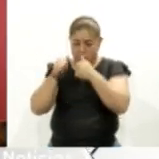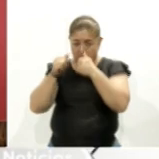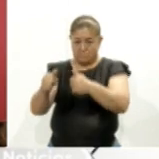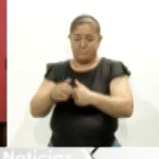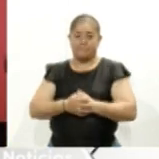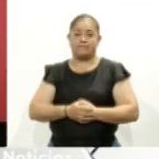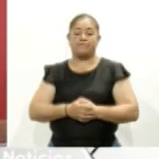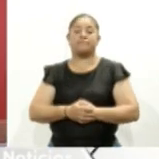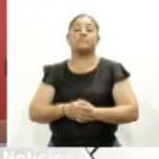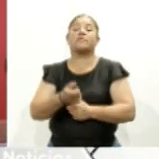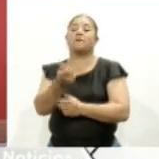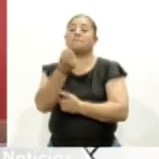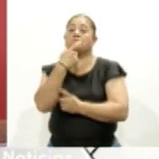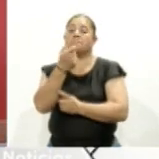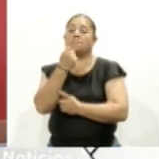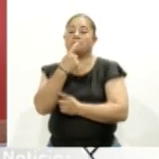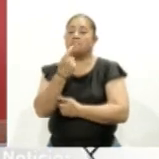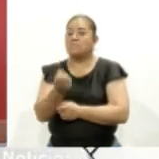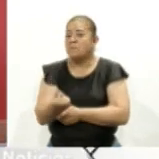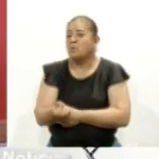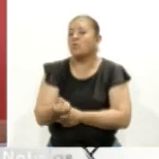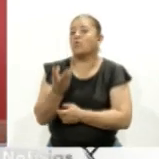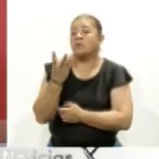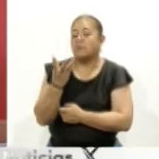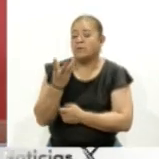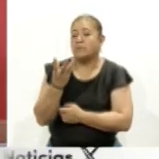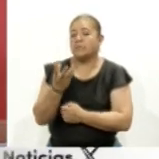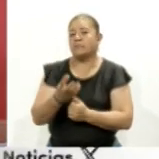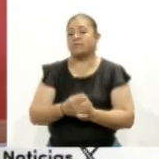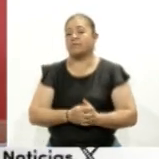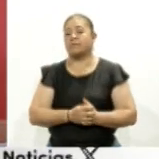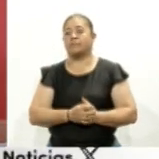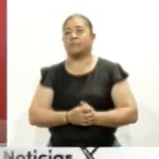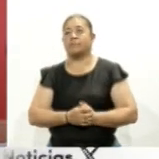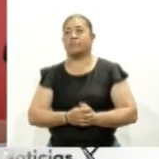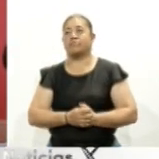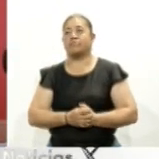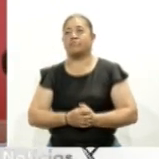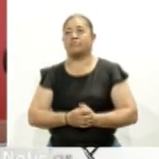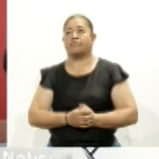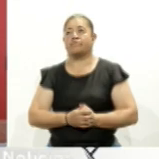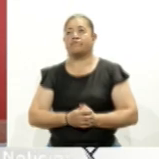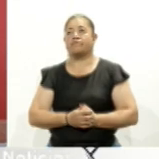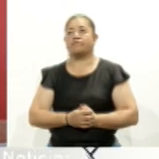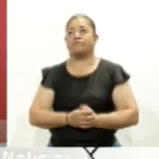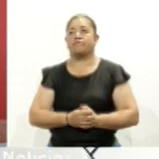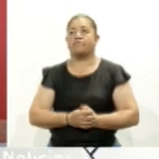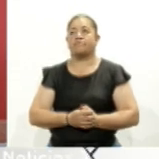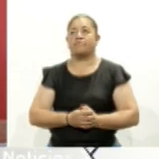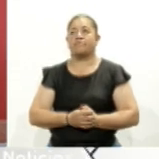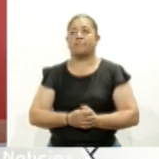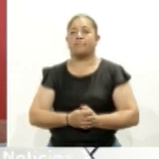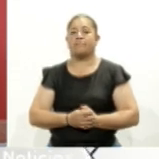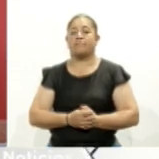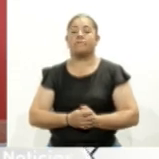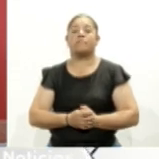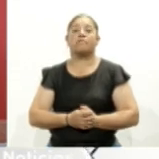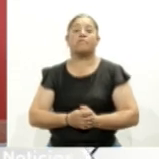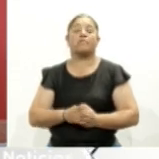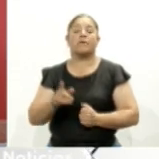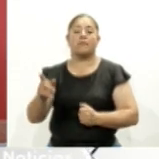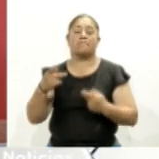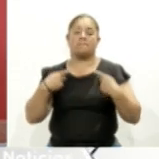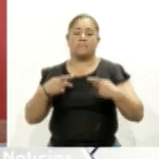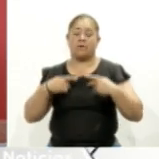el abasto de medicamentos, se está llevando a cabo la basificación de los